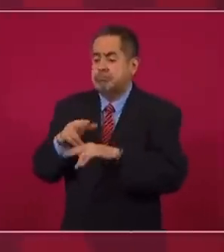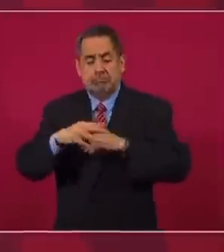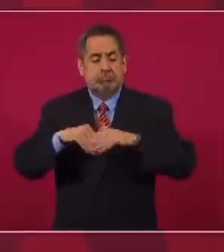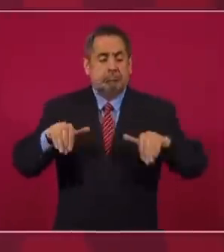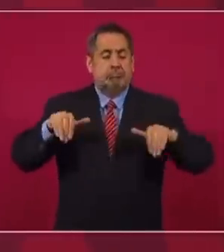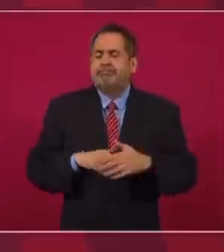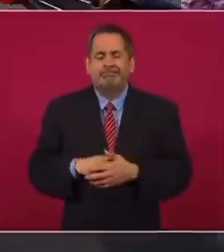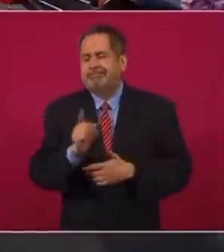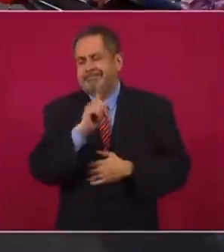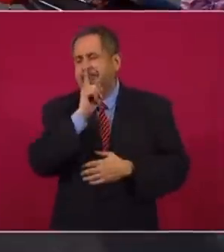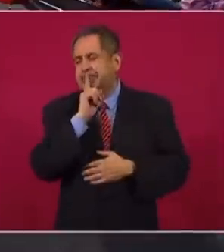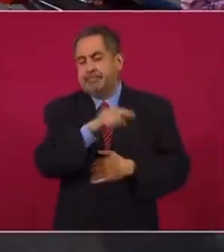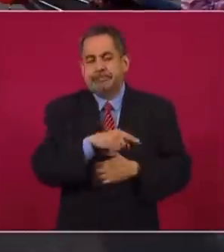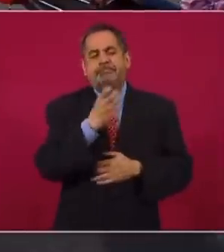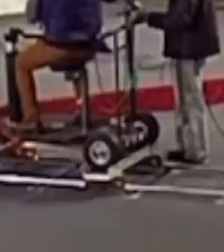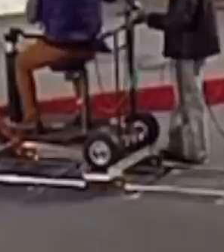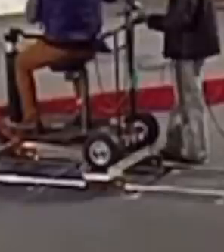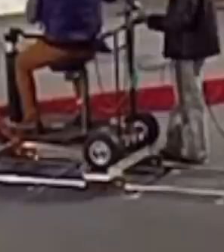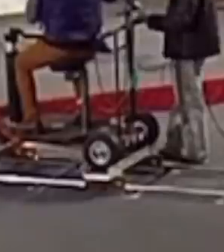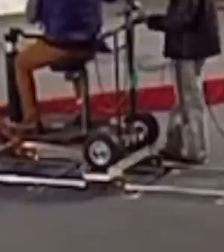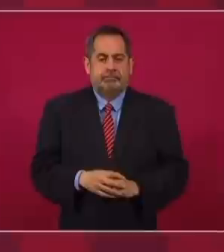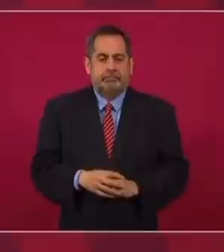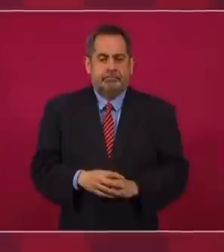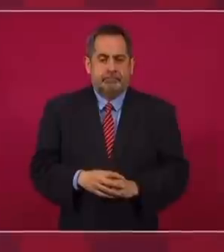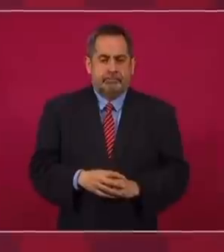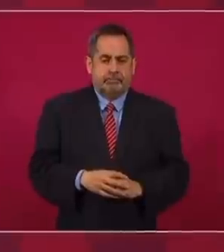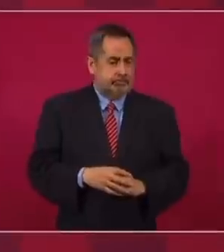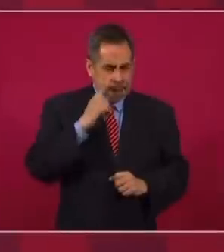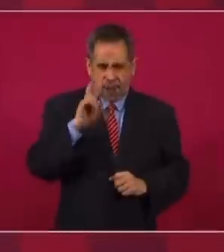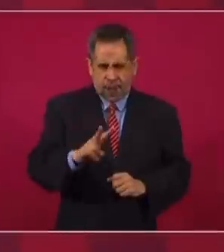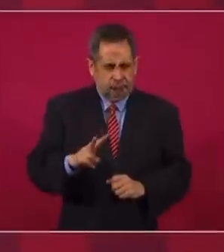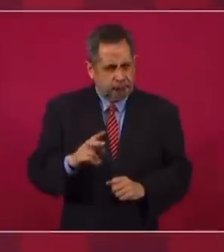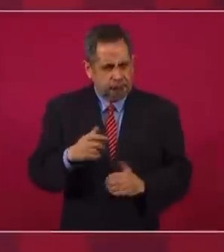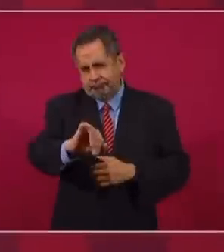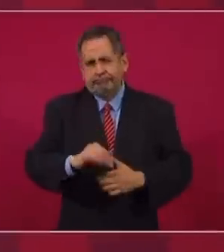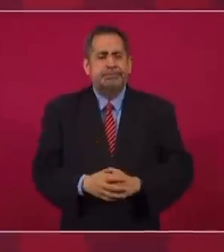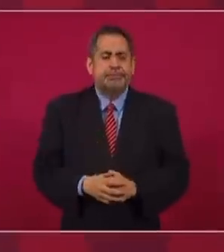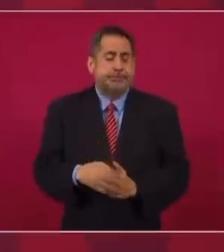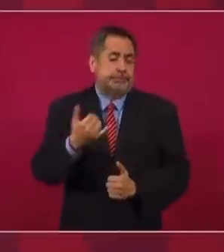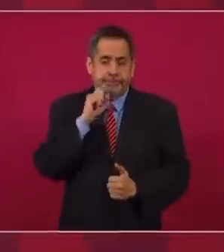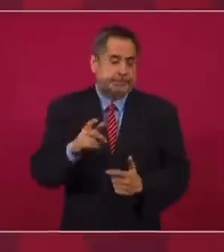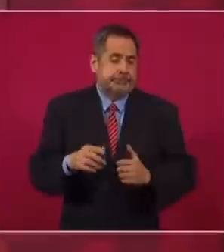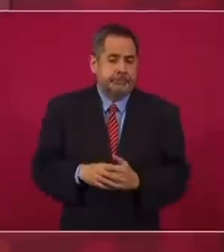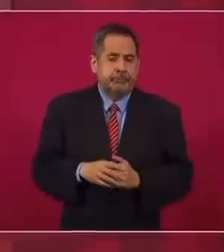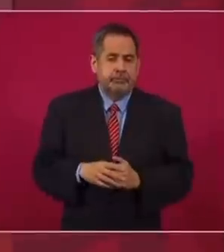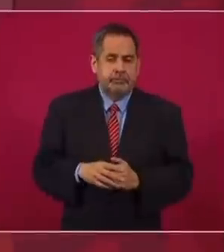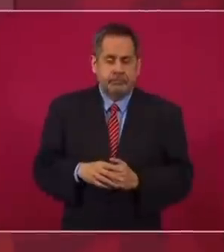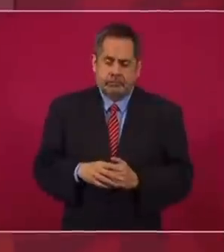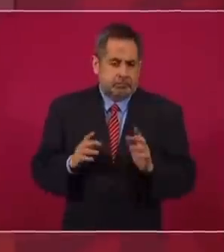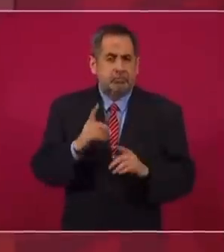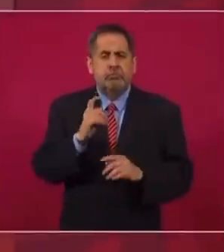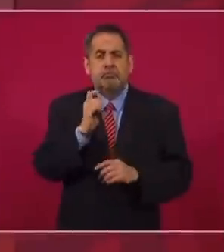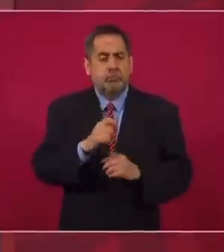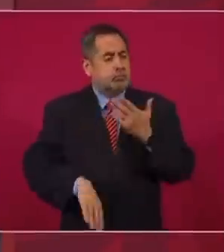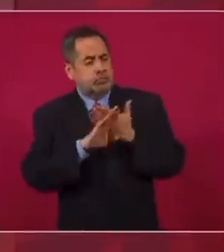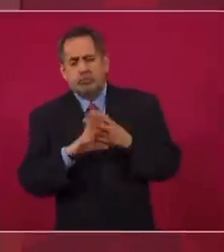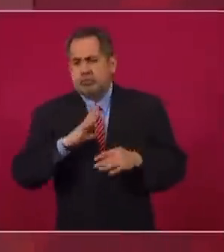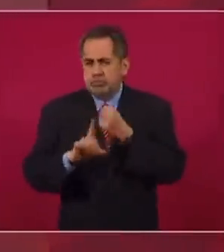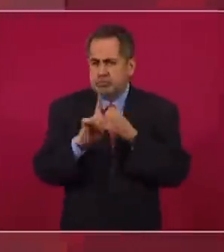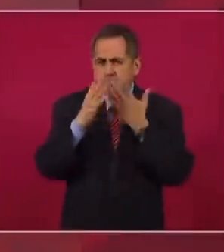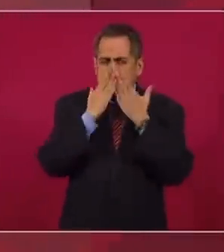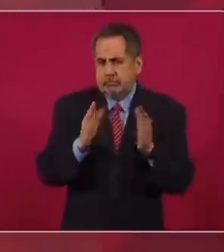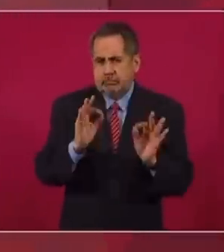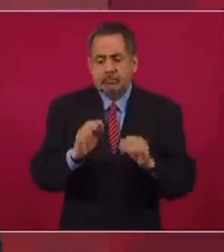no es cierto, está en contra mía, está en contra mía, para hablar, claro. Y no habría ningún problema que estuviese en contra mía